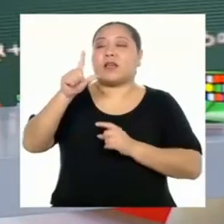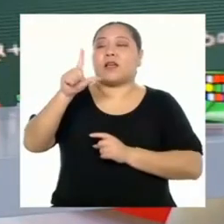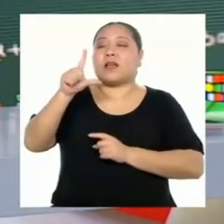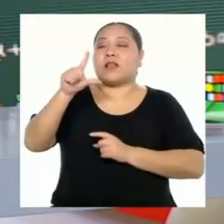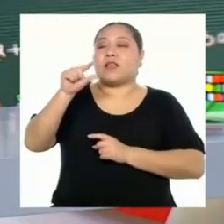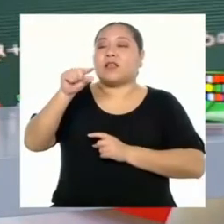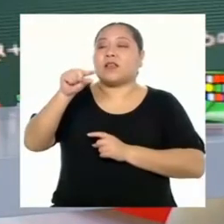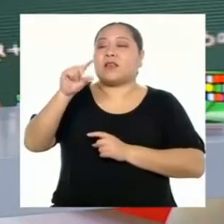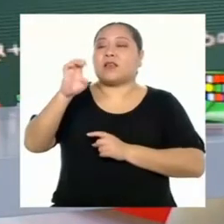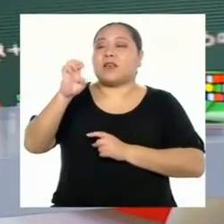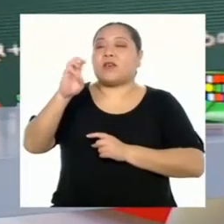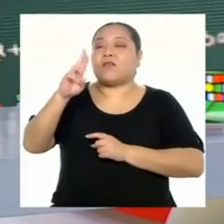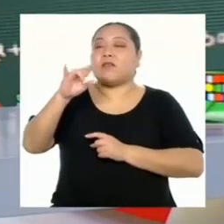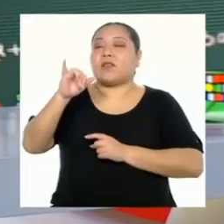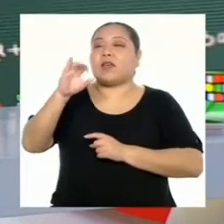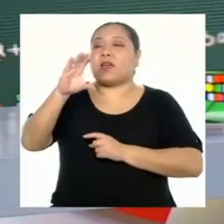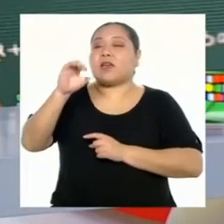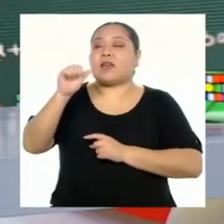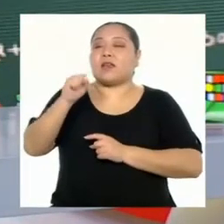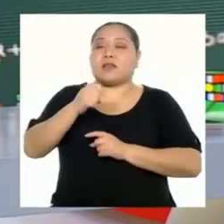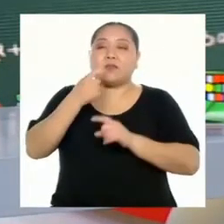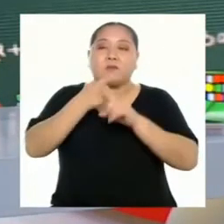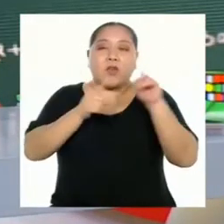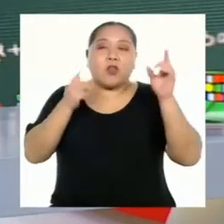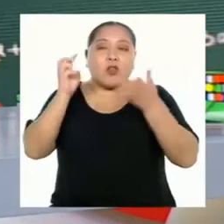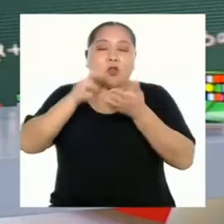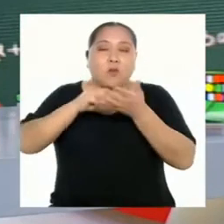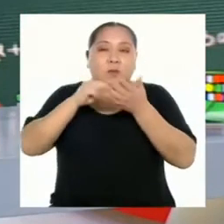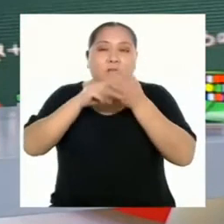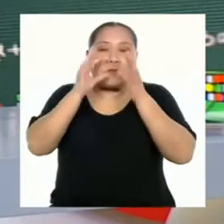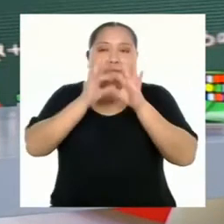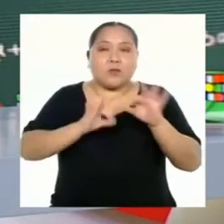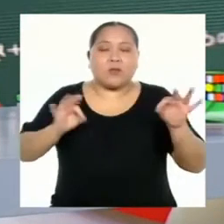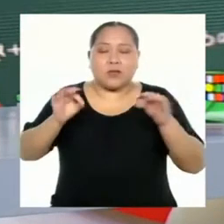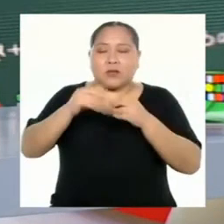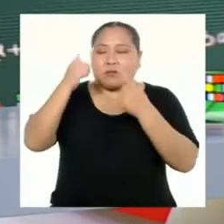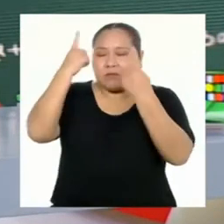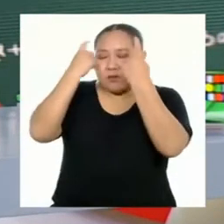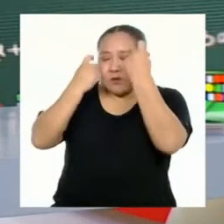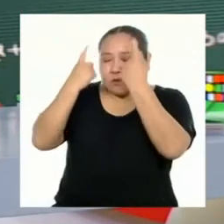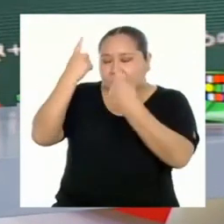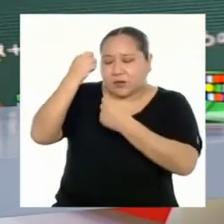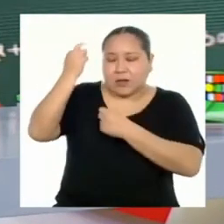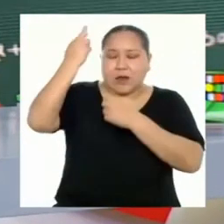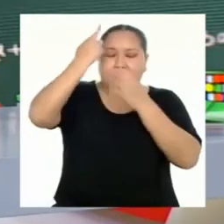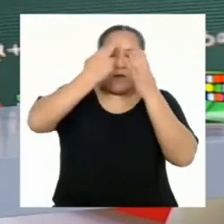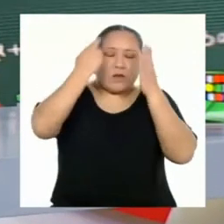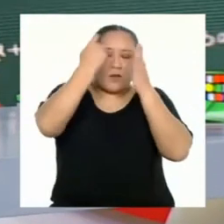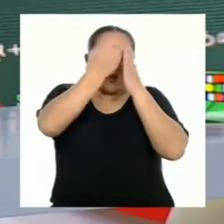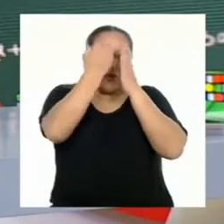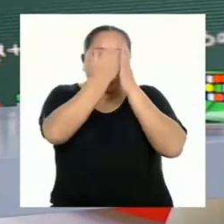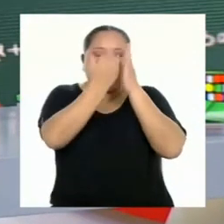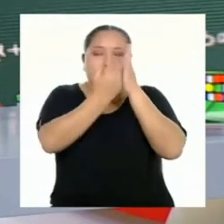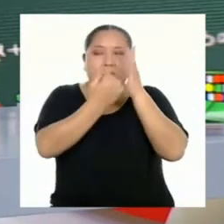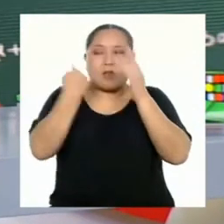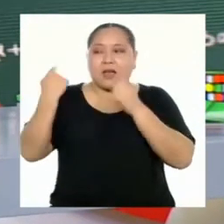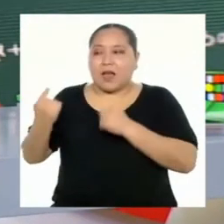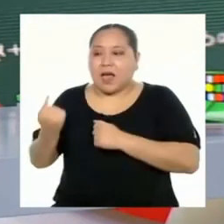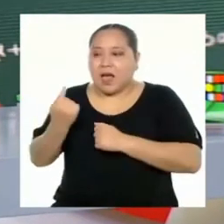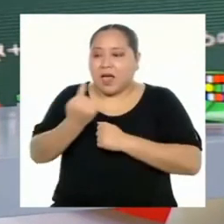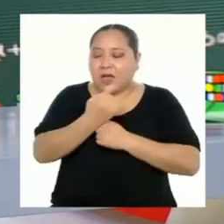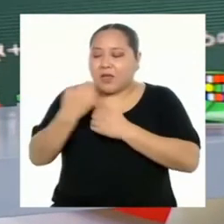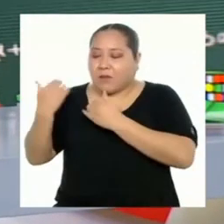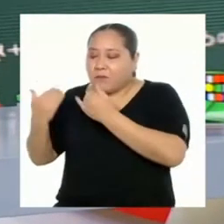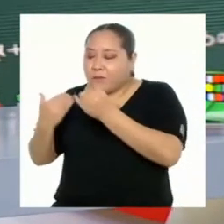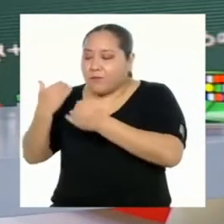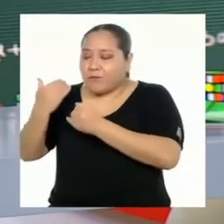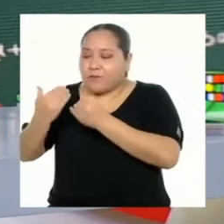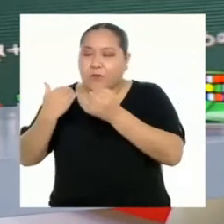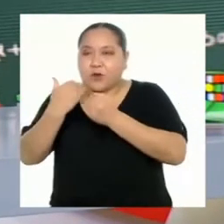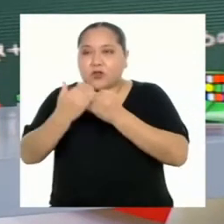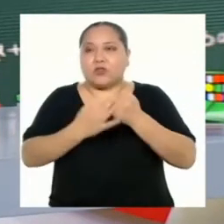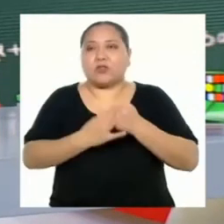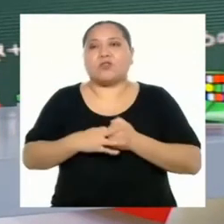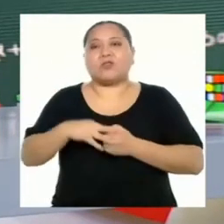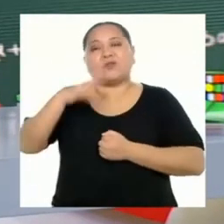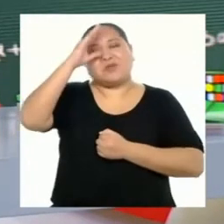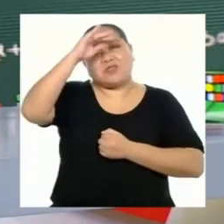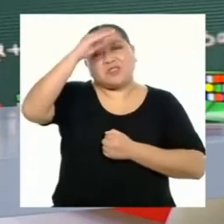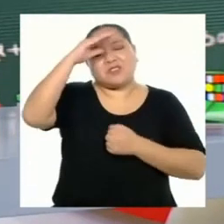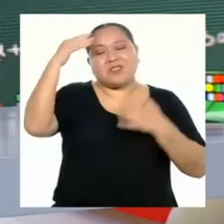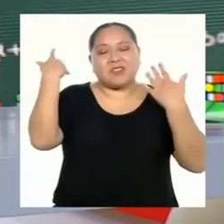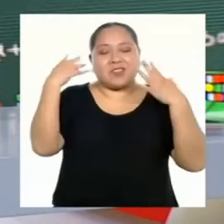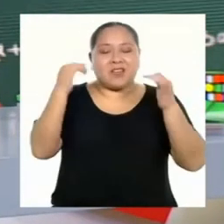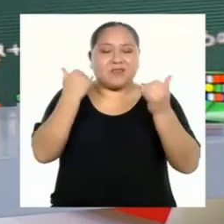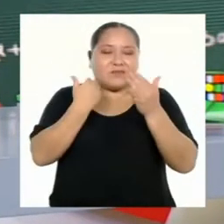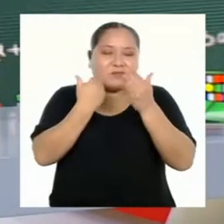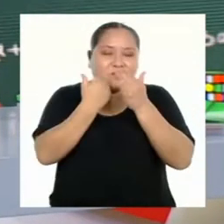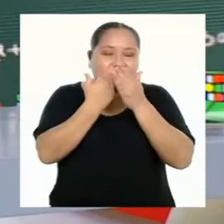Pero lo más importante es que aprendimos a plantearnos preguntas de reflexión sobre cada proceso realizado. Chicas, chicos,